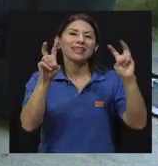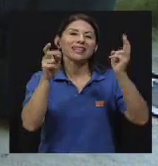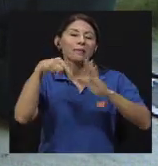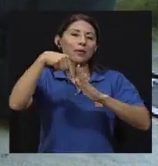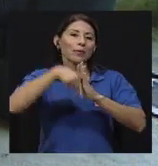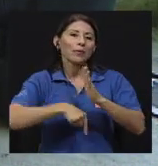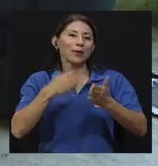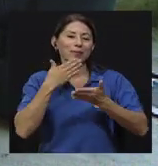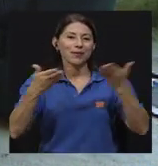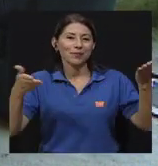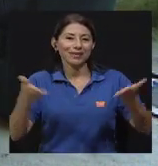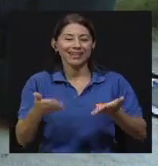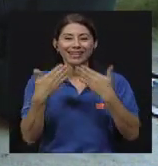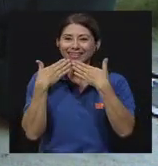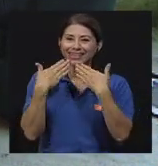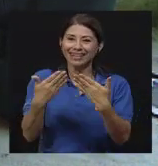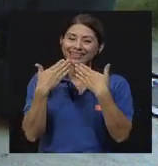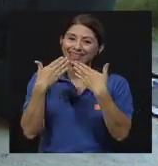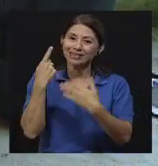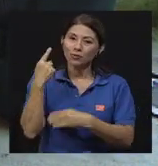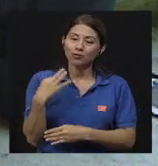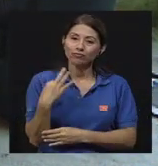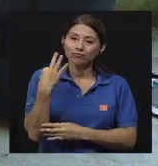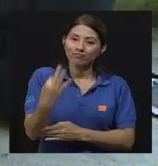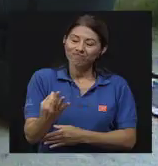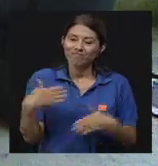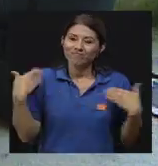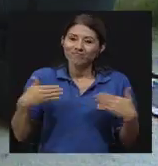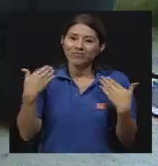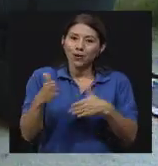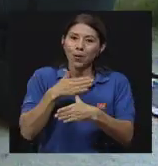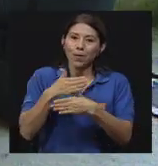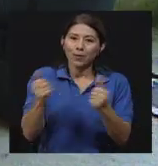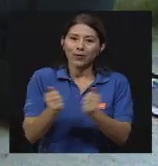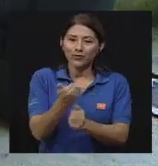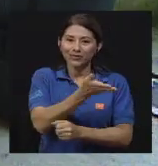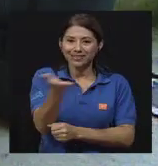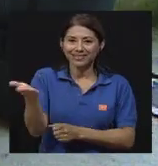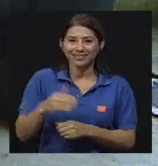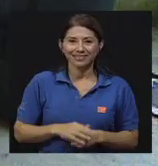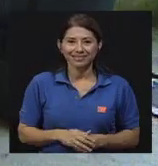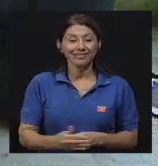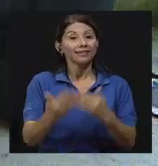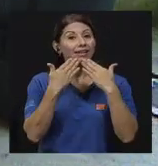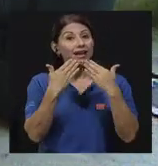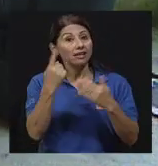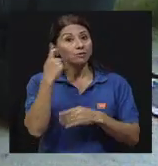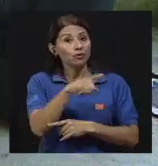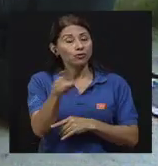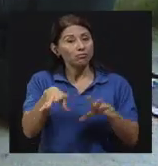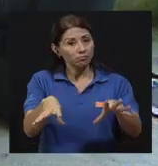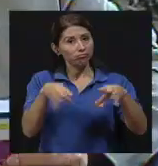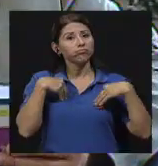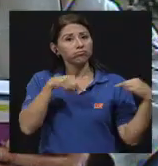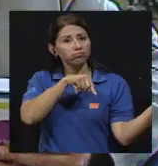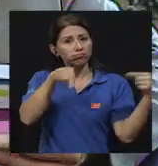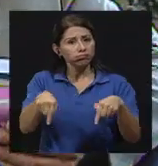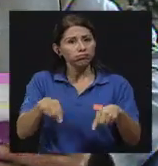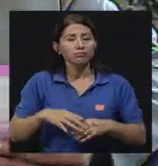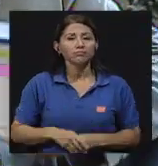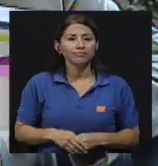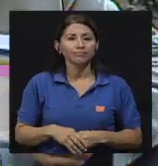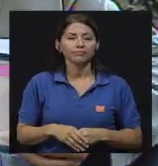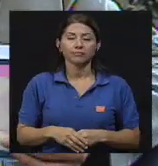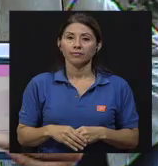Bienvenida, doctora. Muchísimas gracias. Muchas gracias por la invitación. Es un placer compartir con ustedes. Muchísimas gracias por aceptar la invitación. tal vez para